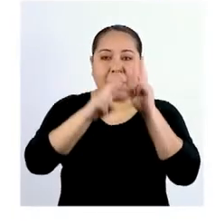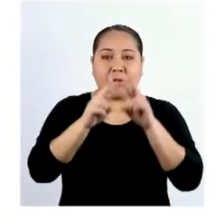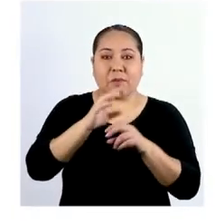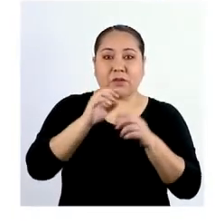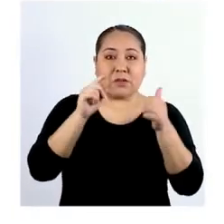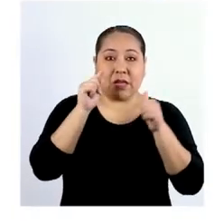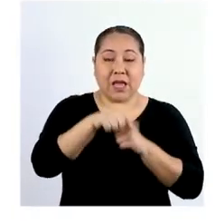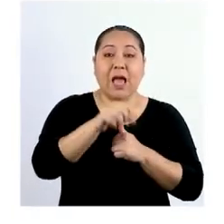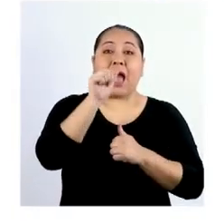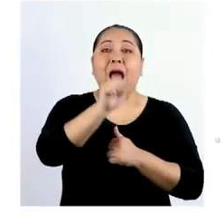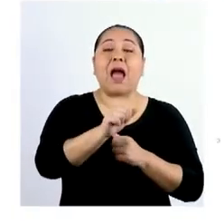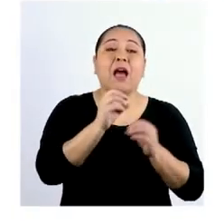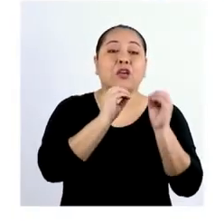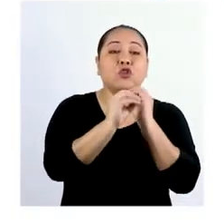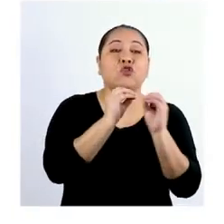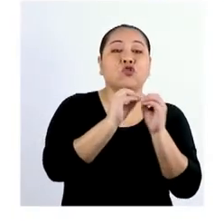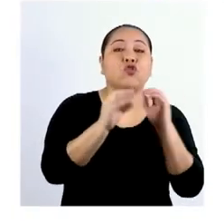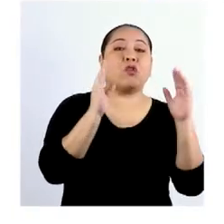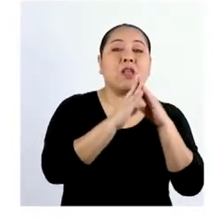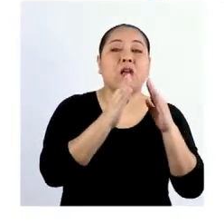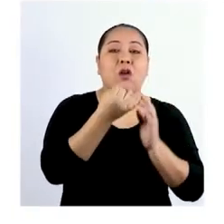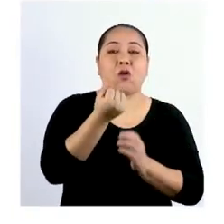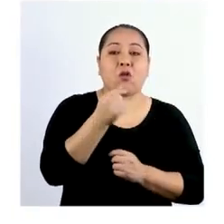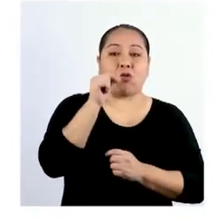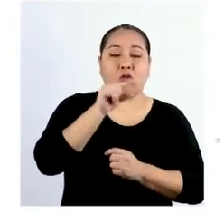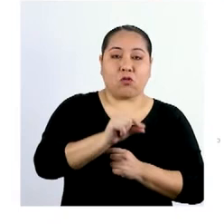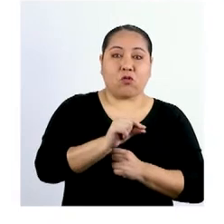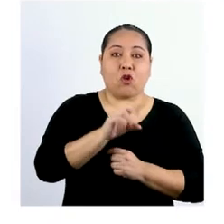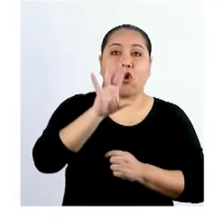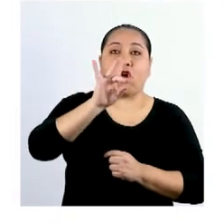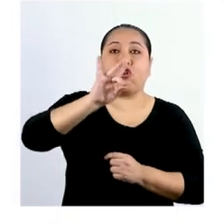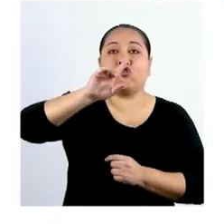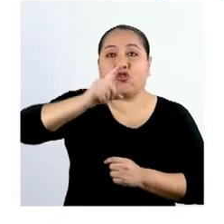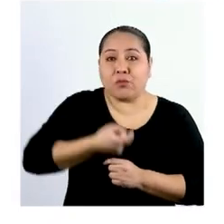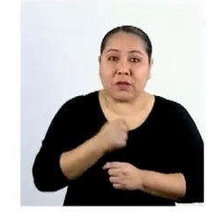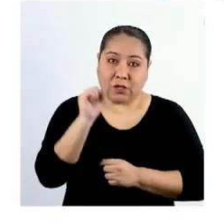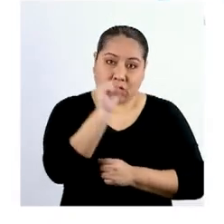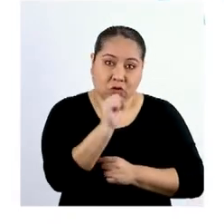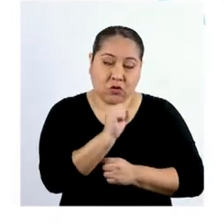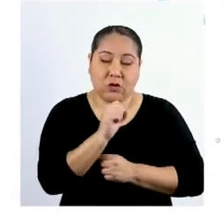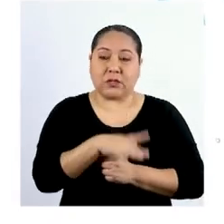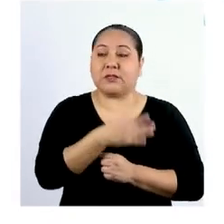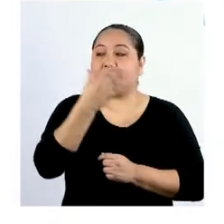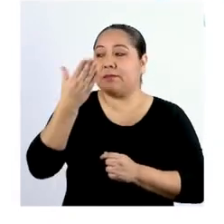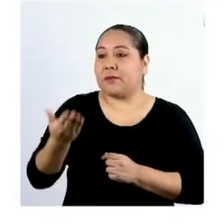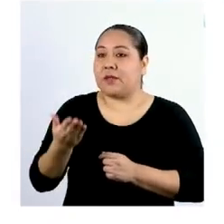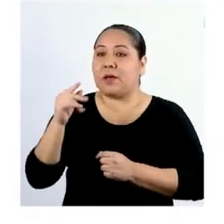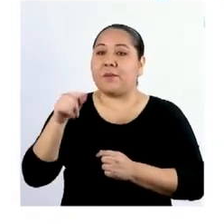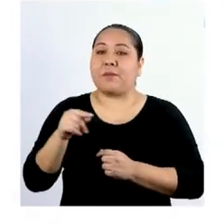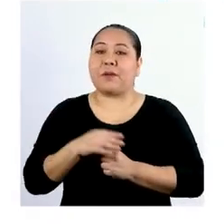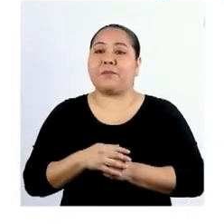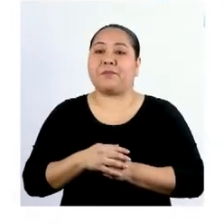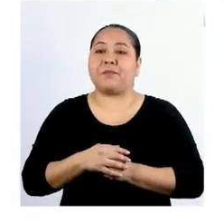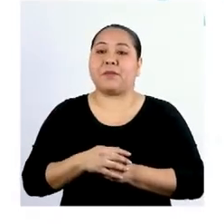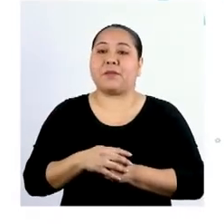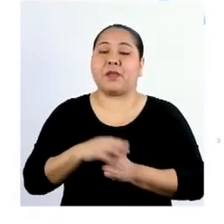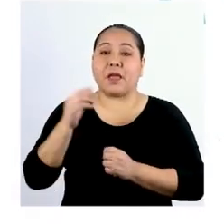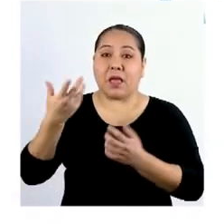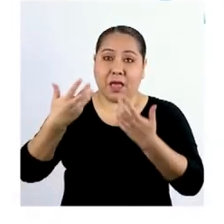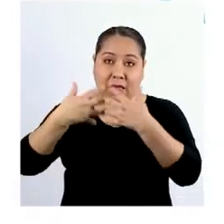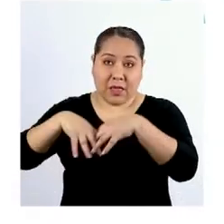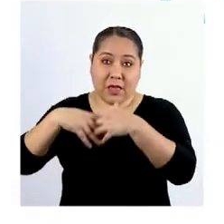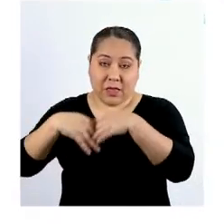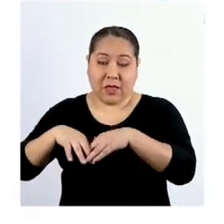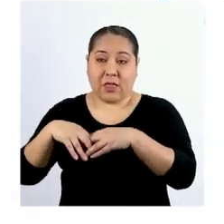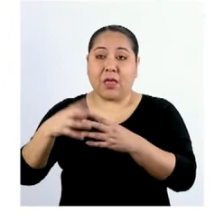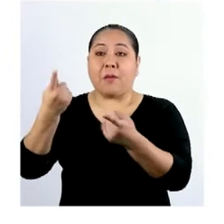la opción A, el mantenimiento de la casa cuesta 8.000 soles. Y en la opción B, abrir